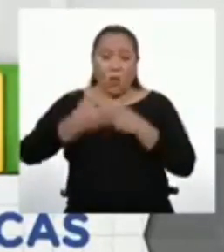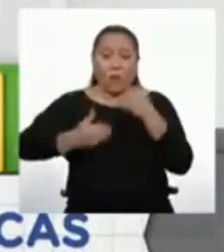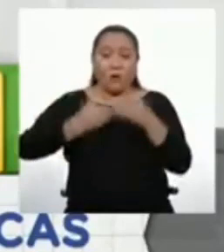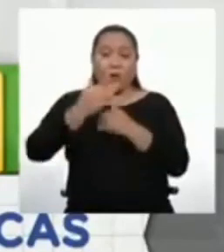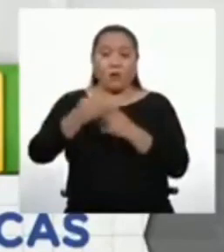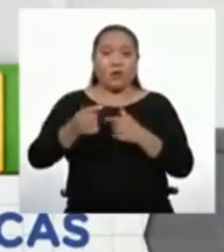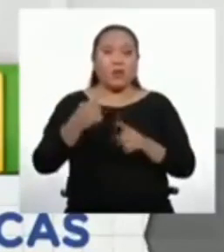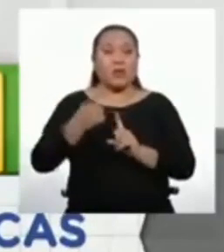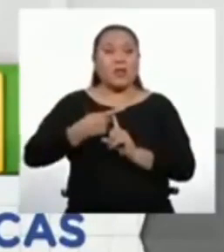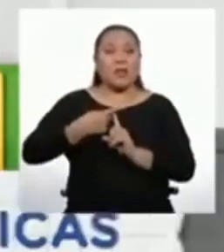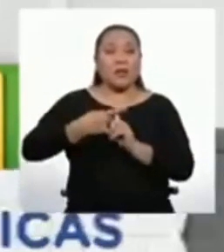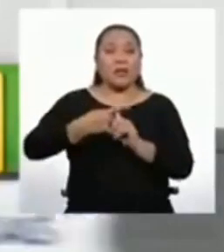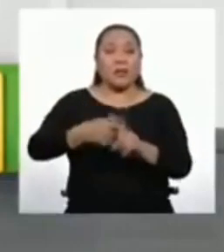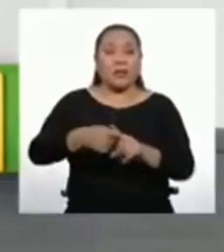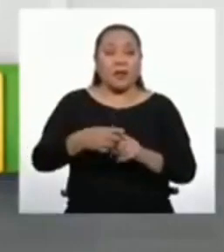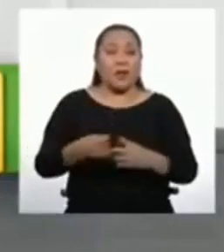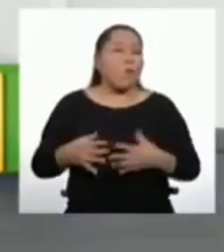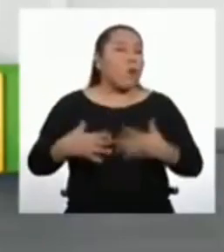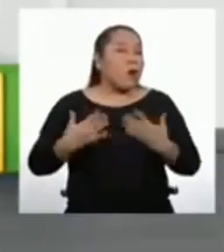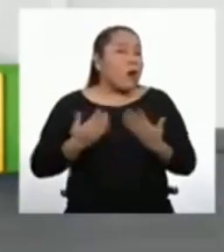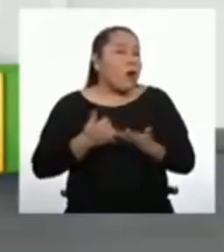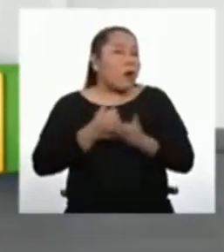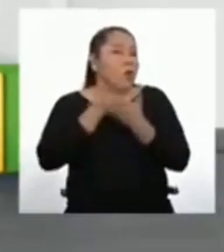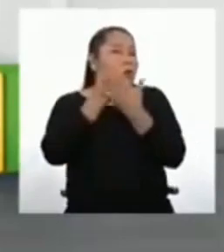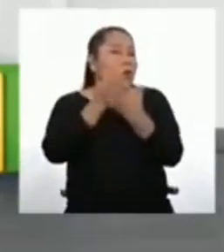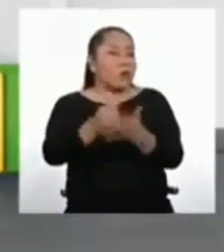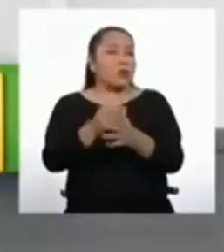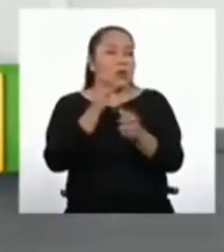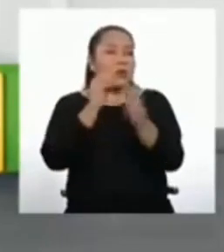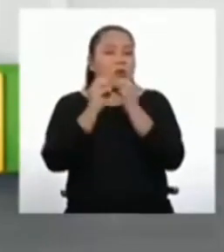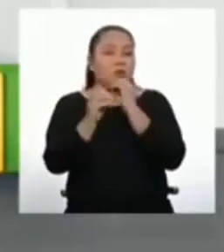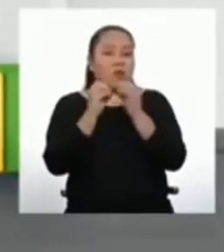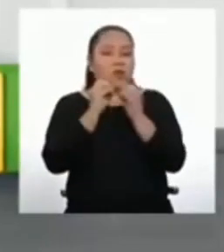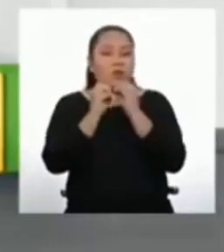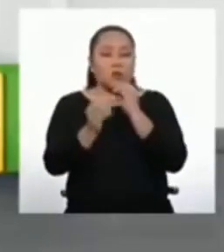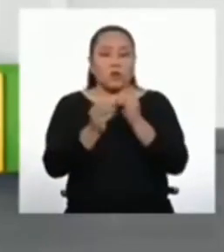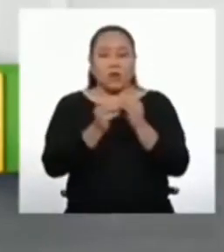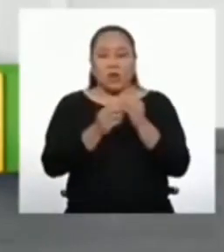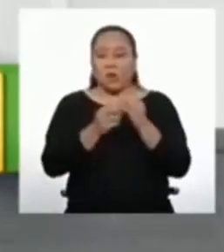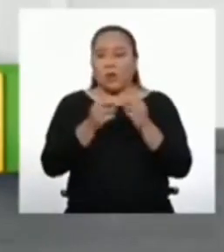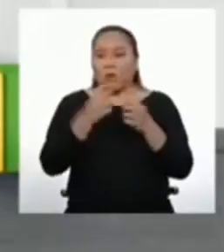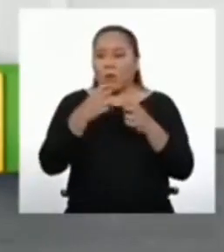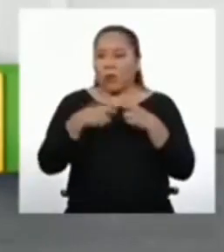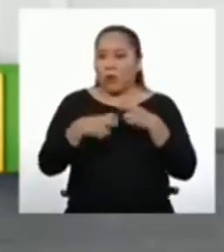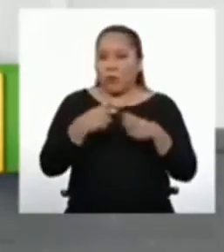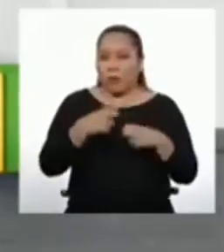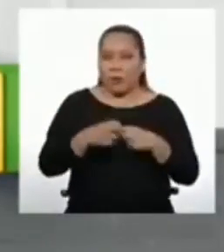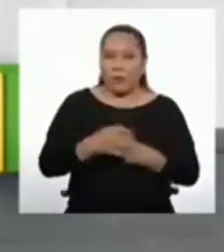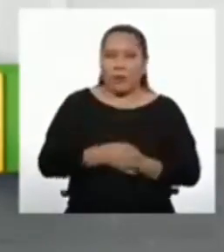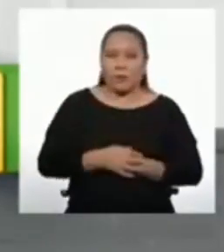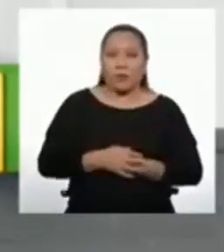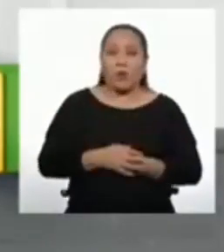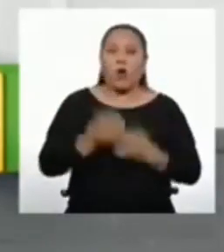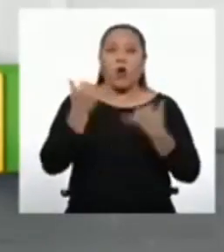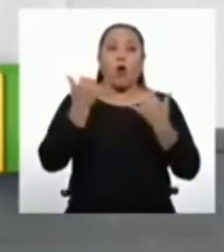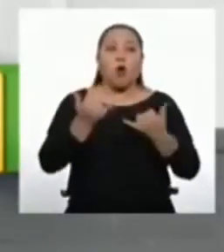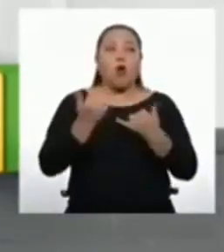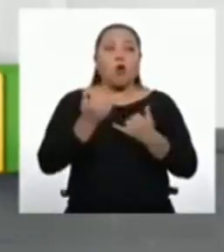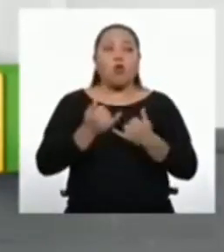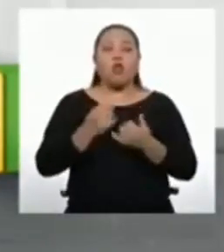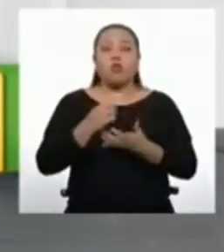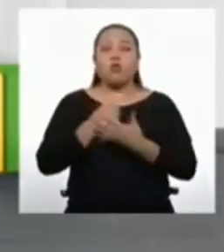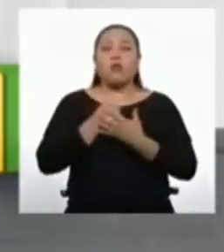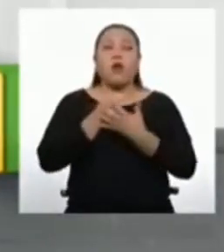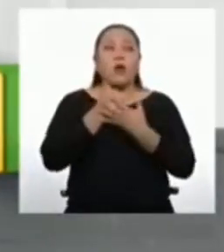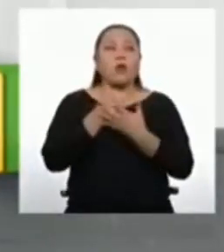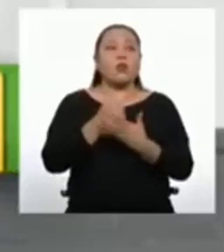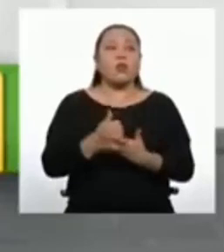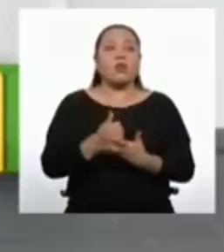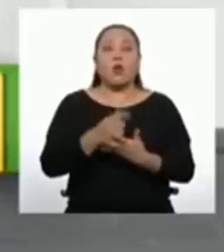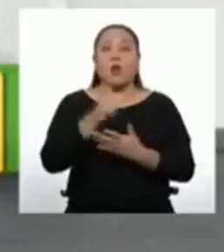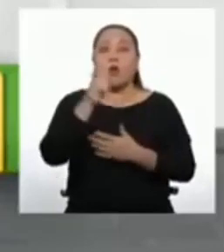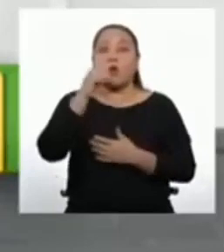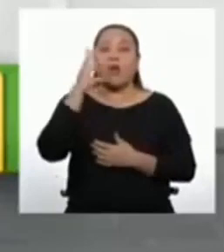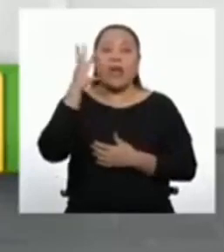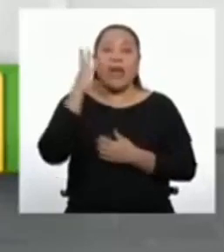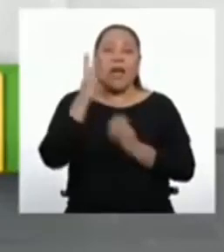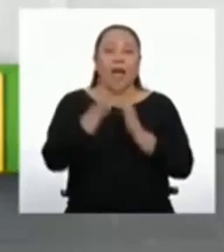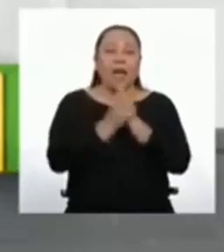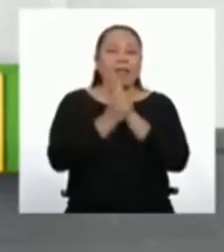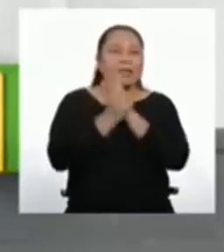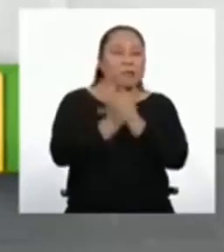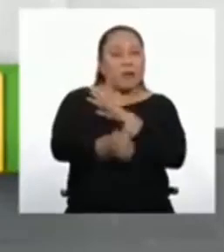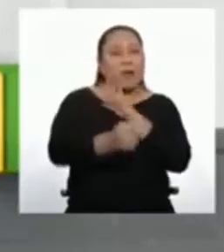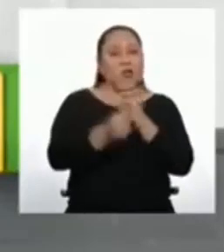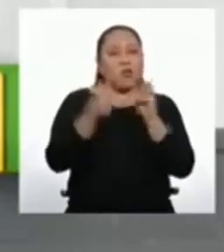aritméticas nos pueden ayudar a resolver situaciones cotidianas? Hoy nos va a ayudar con todo esto un experto en